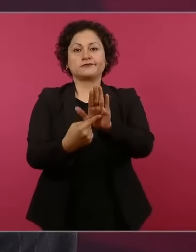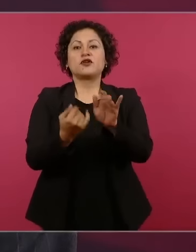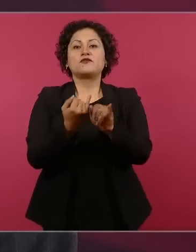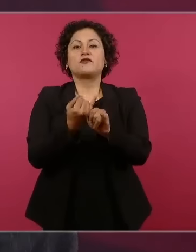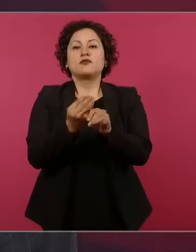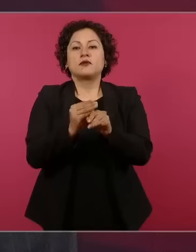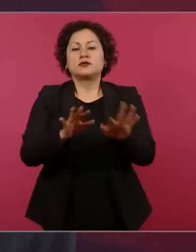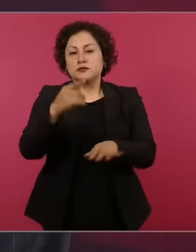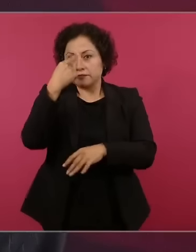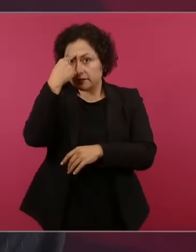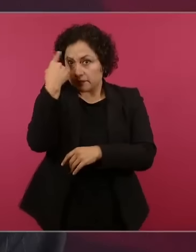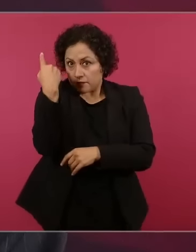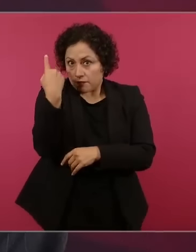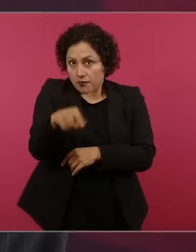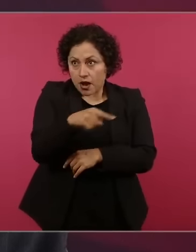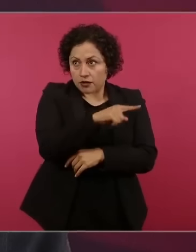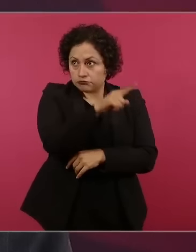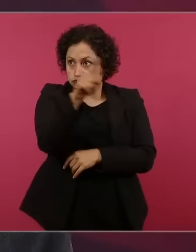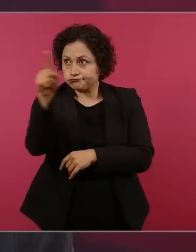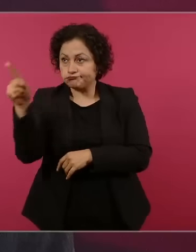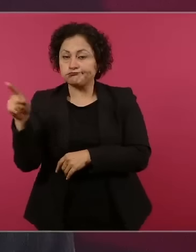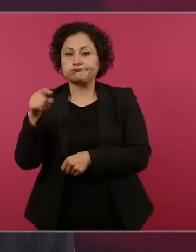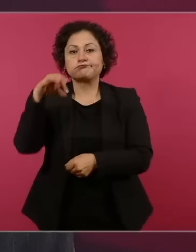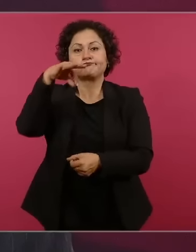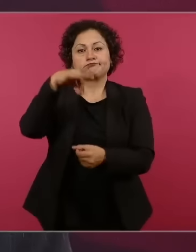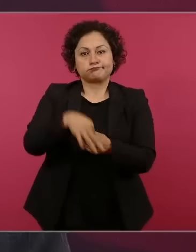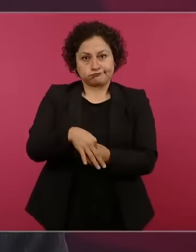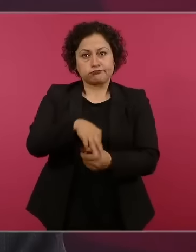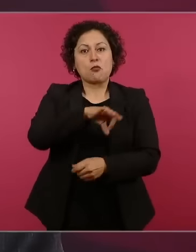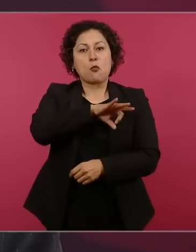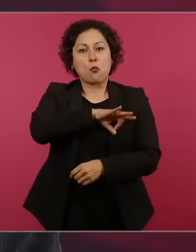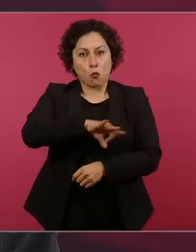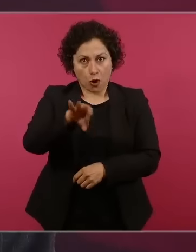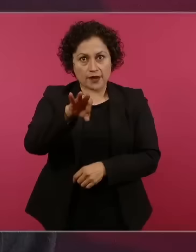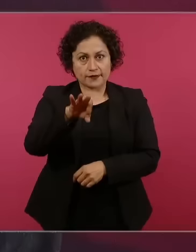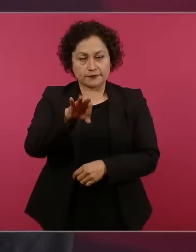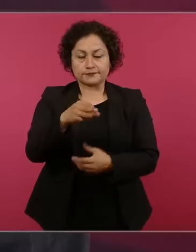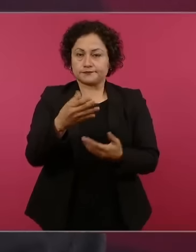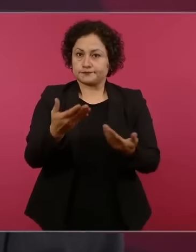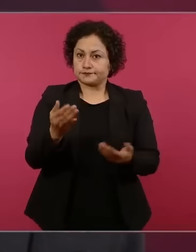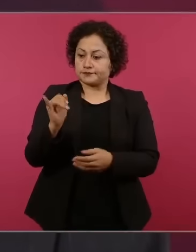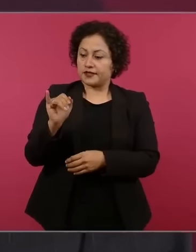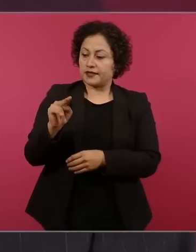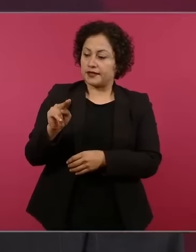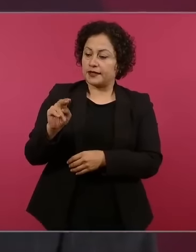en el INE para que tengan